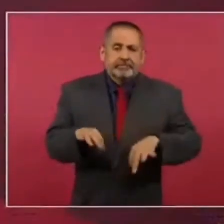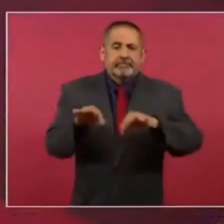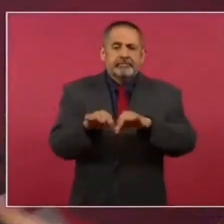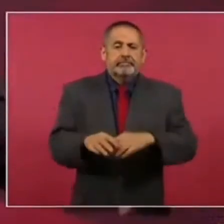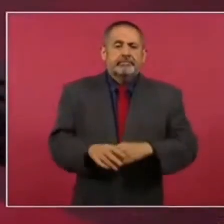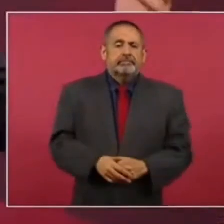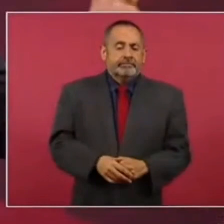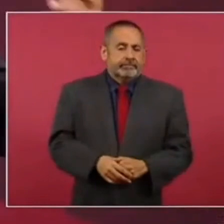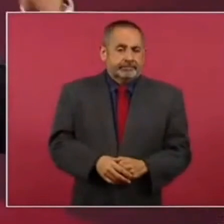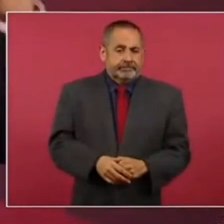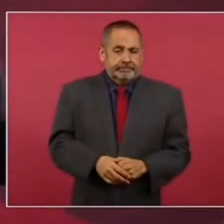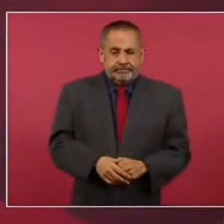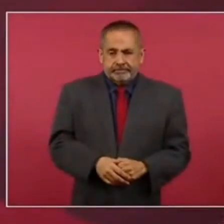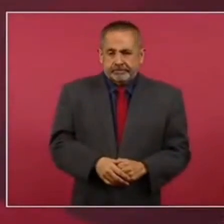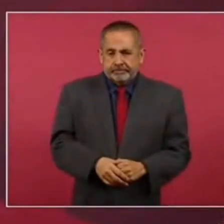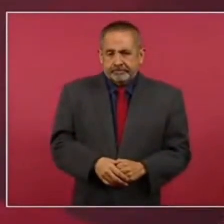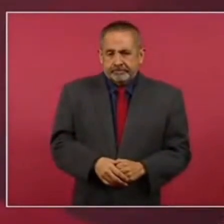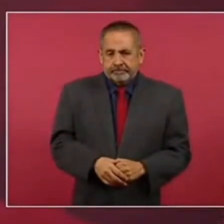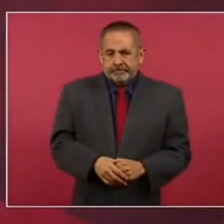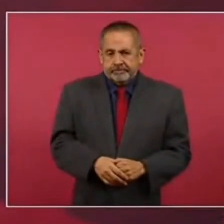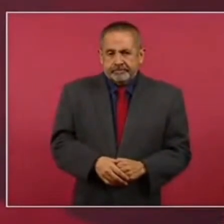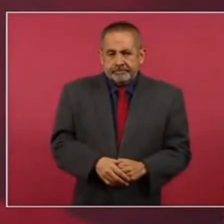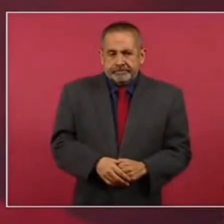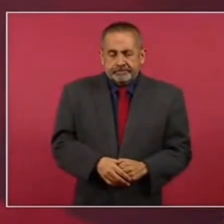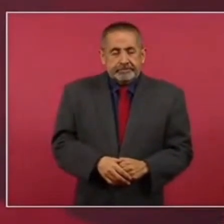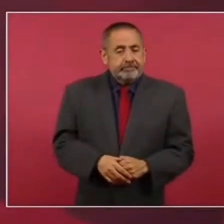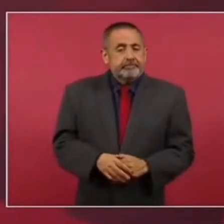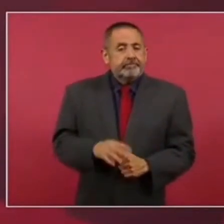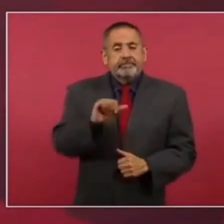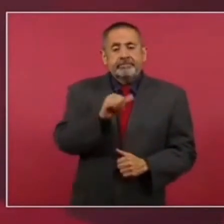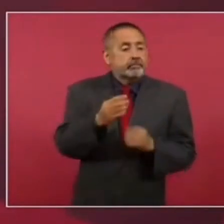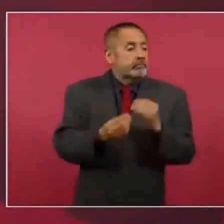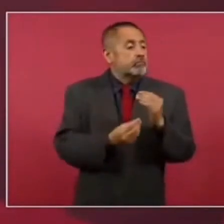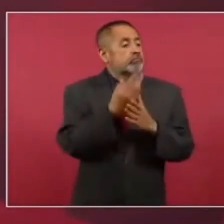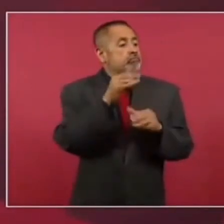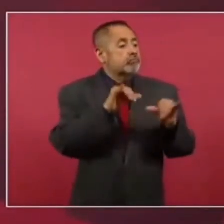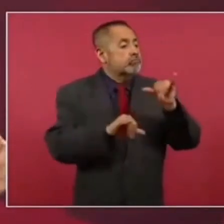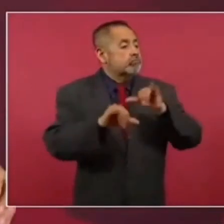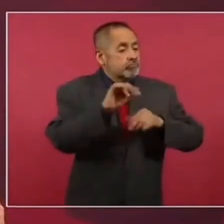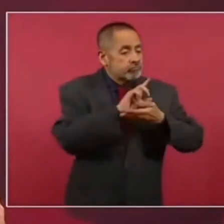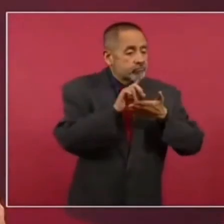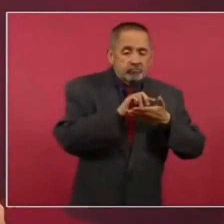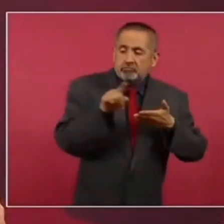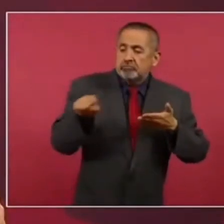Sí, va a haber quien la consuma.